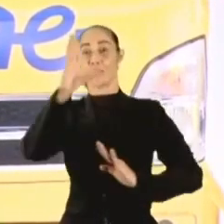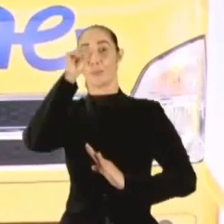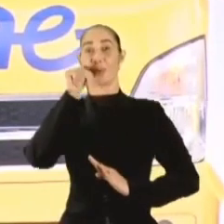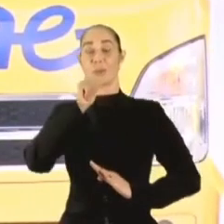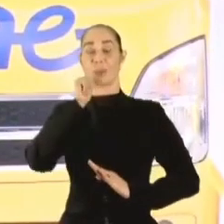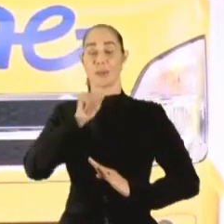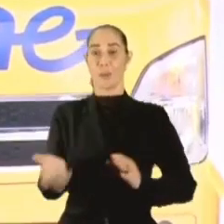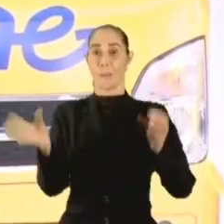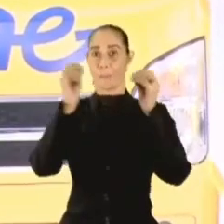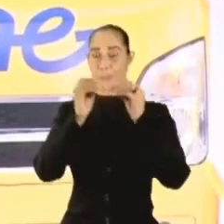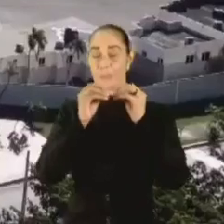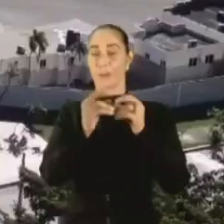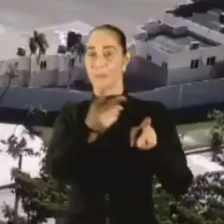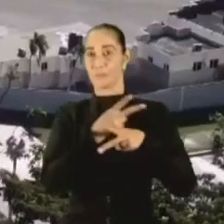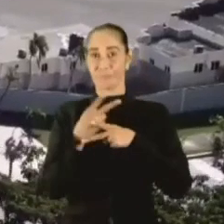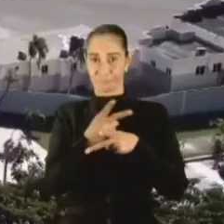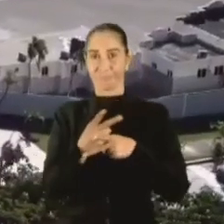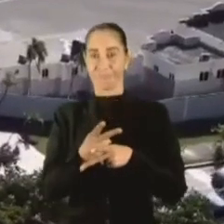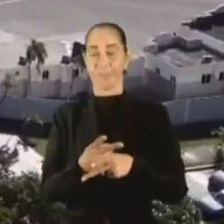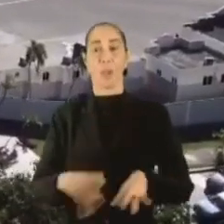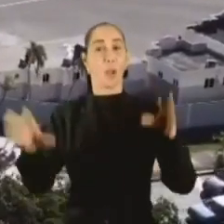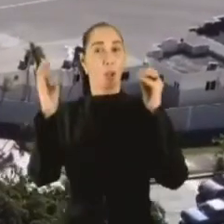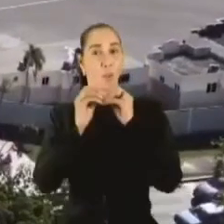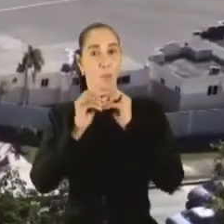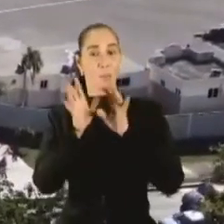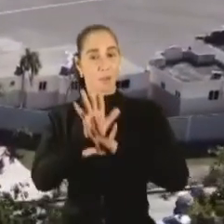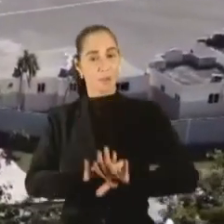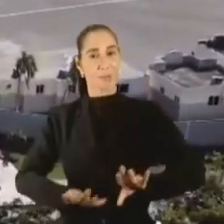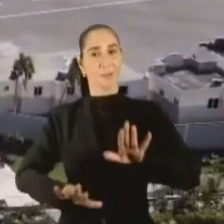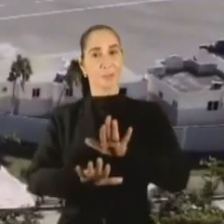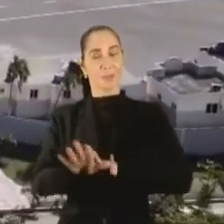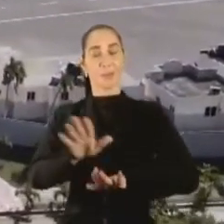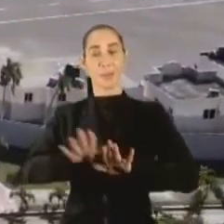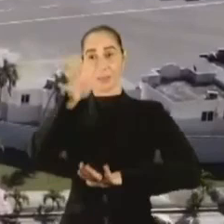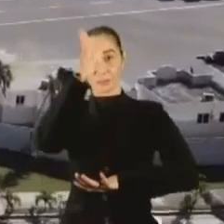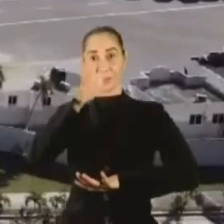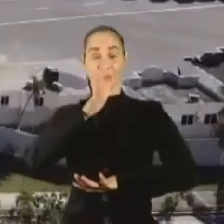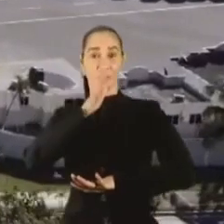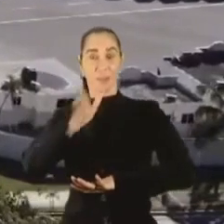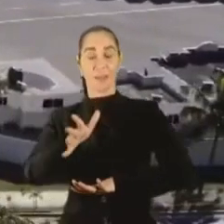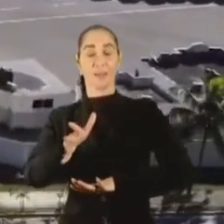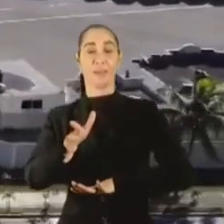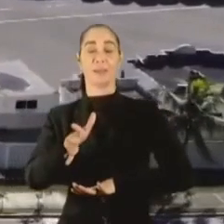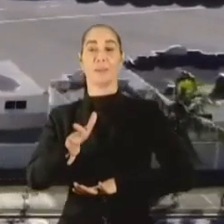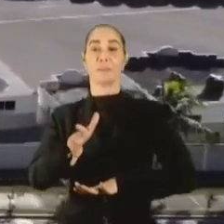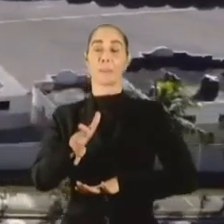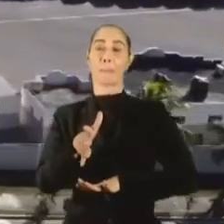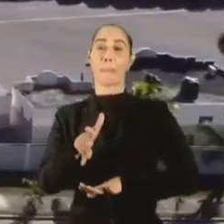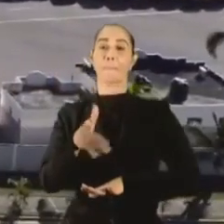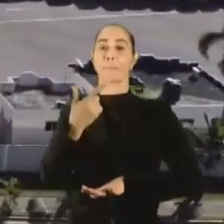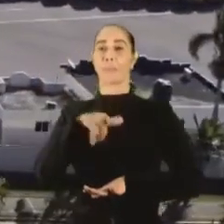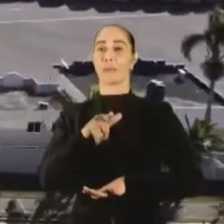niñas con mayor seguridad con mucho más comodidad y los padres y las madres sobre todo